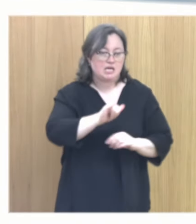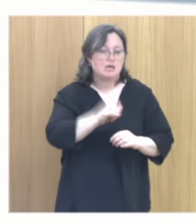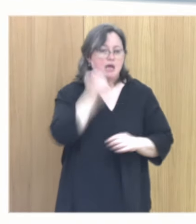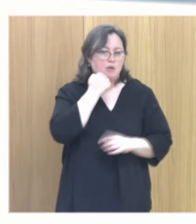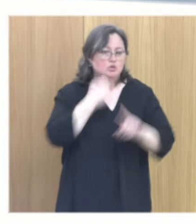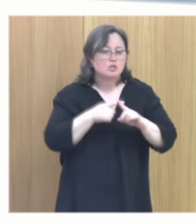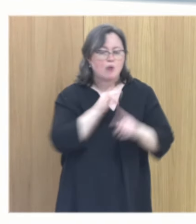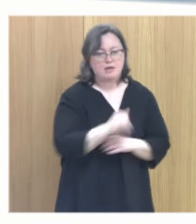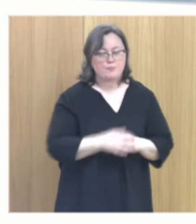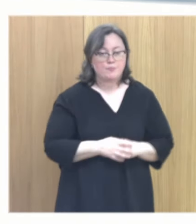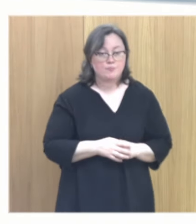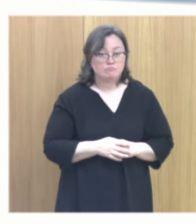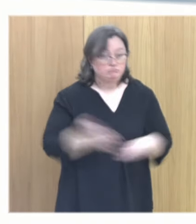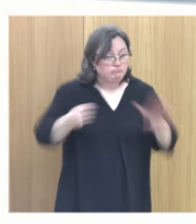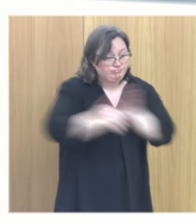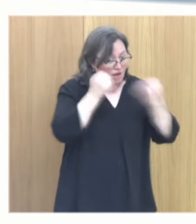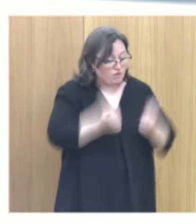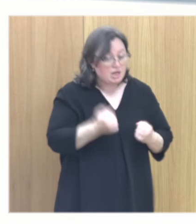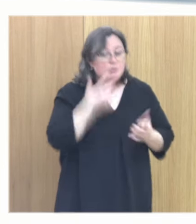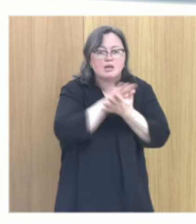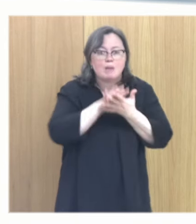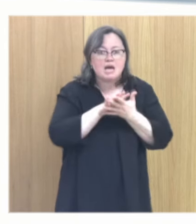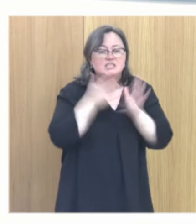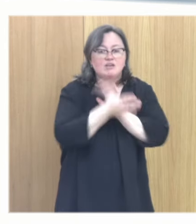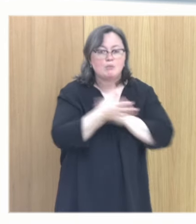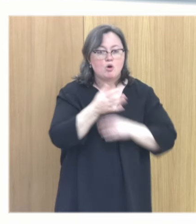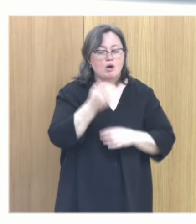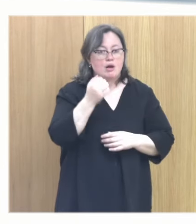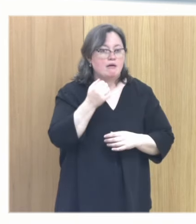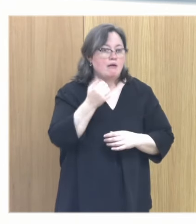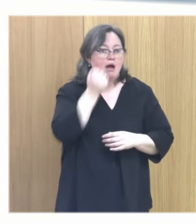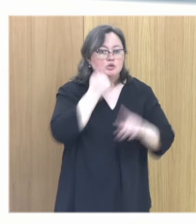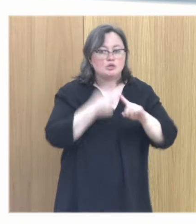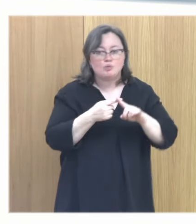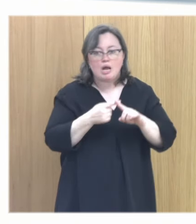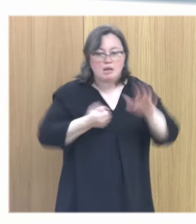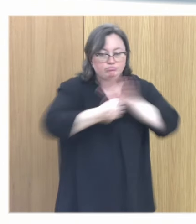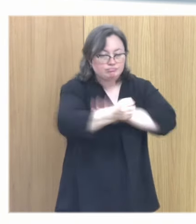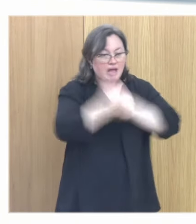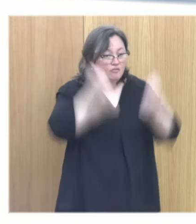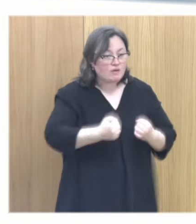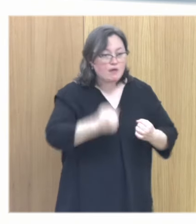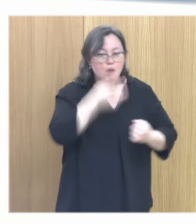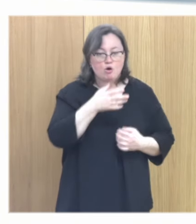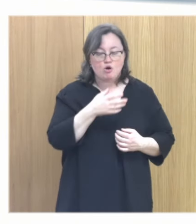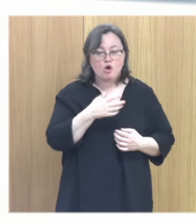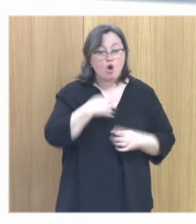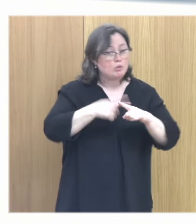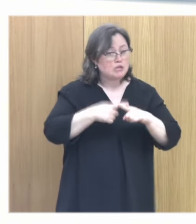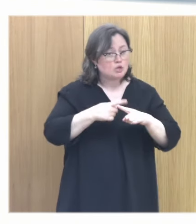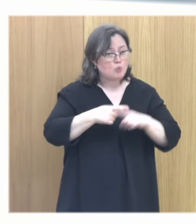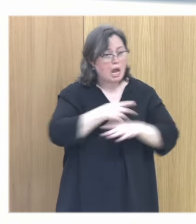explotados sexualmente. Y esto no tiene que ver, y no, por explotación de nuevo. No es una cuestión de explotación homosexual.